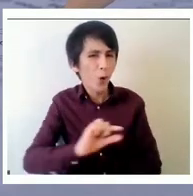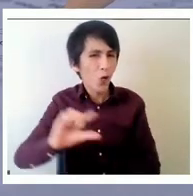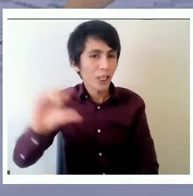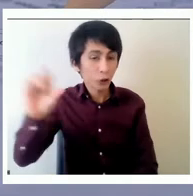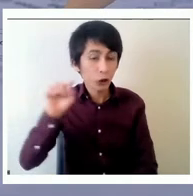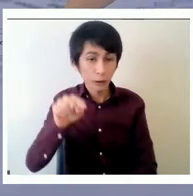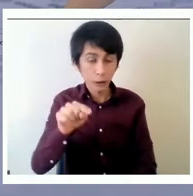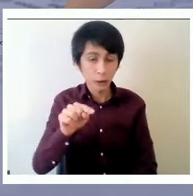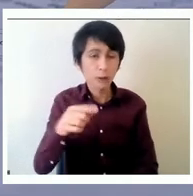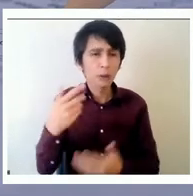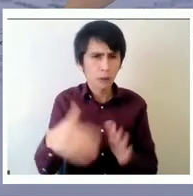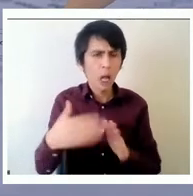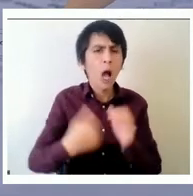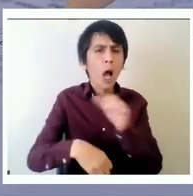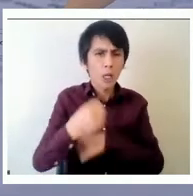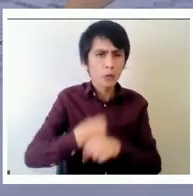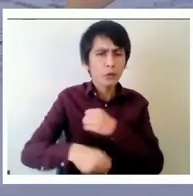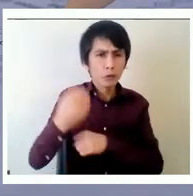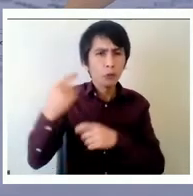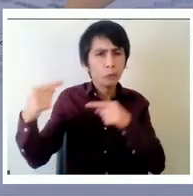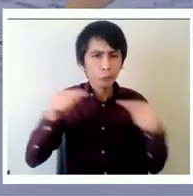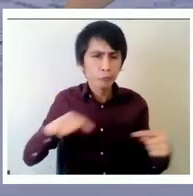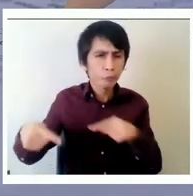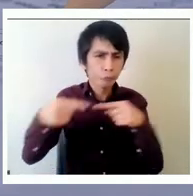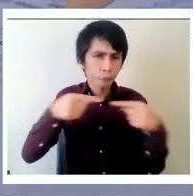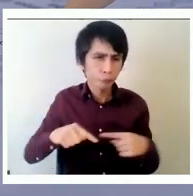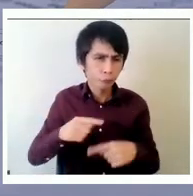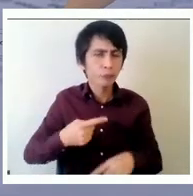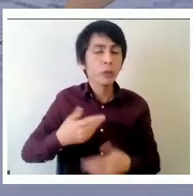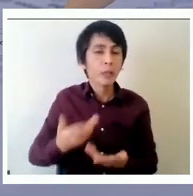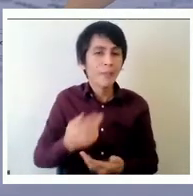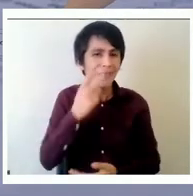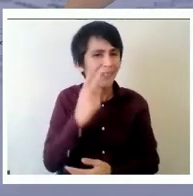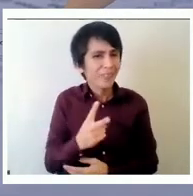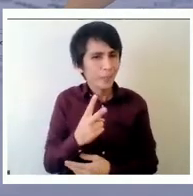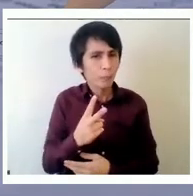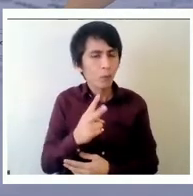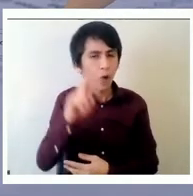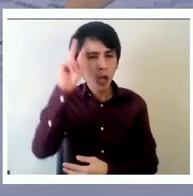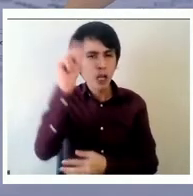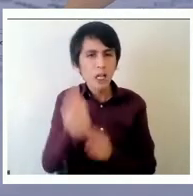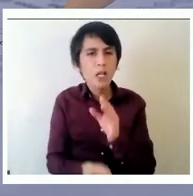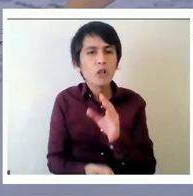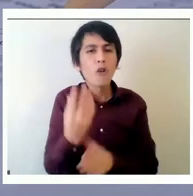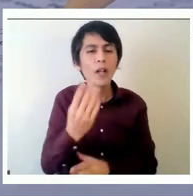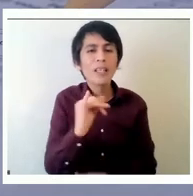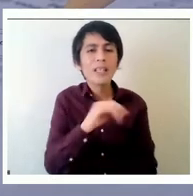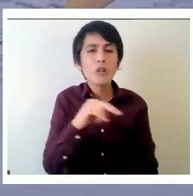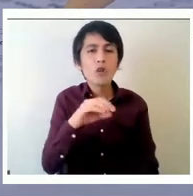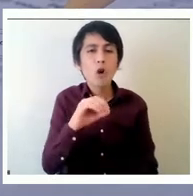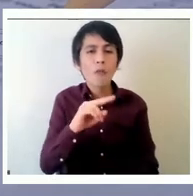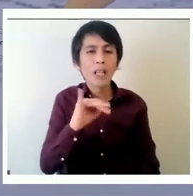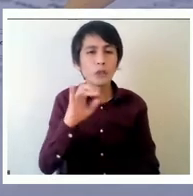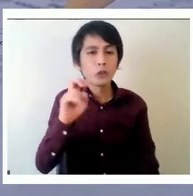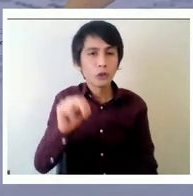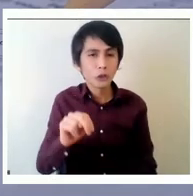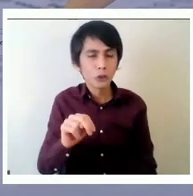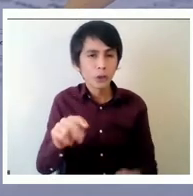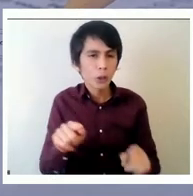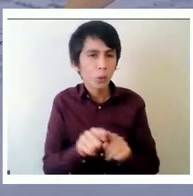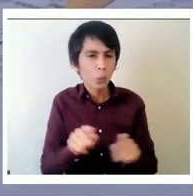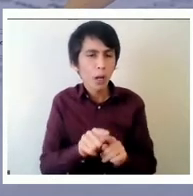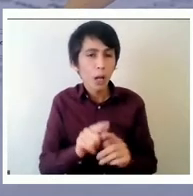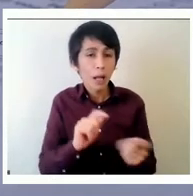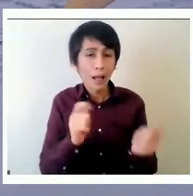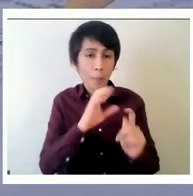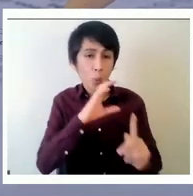hace unos años atrás en Escocia y vimos la innovación cómo se percibía estos cambios culturales qué